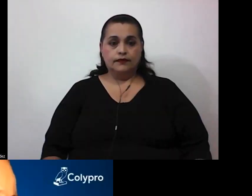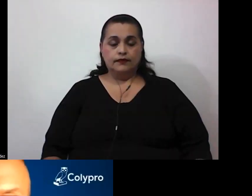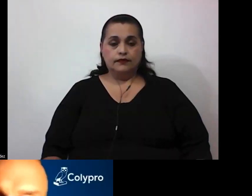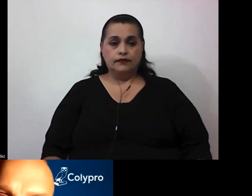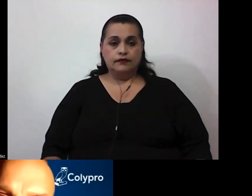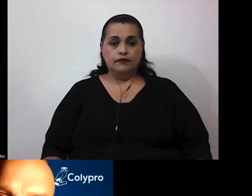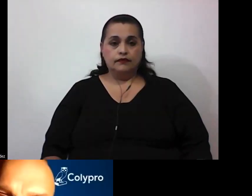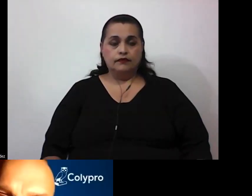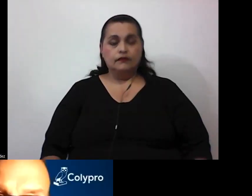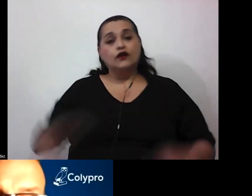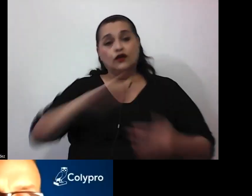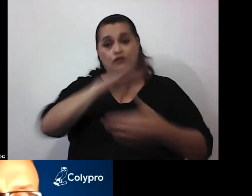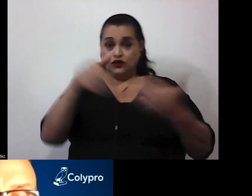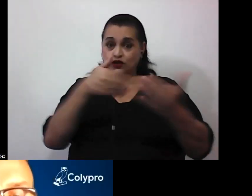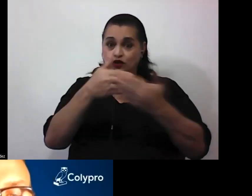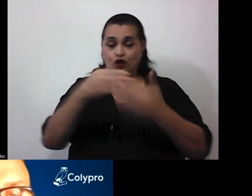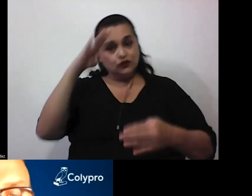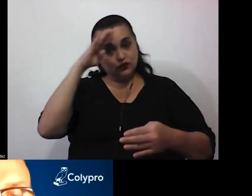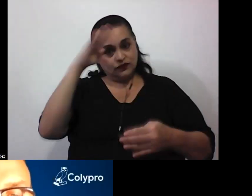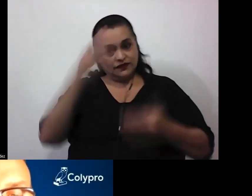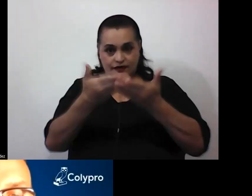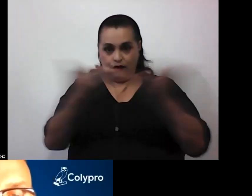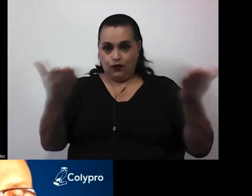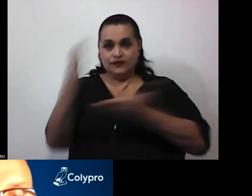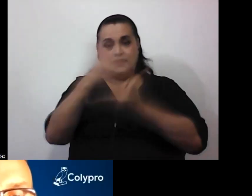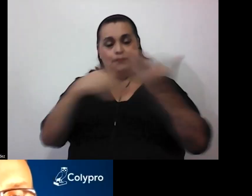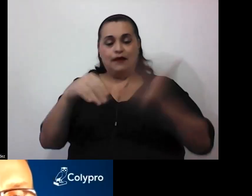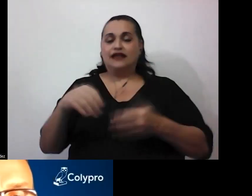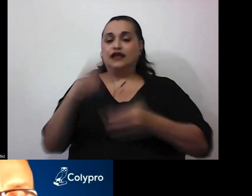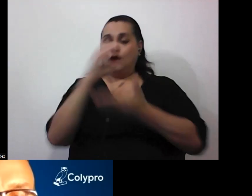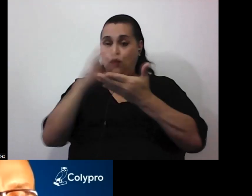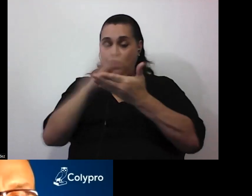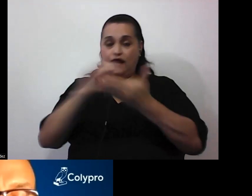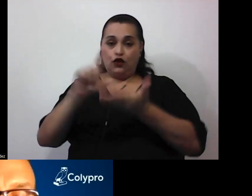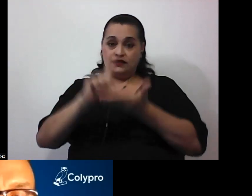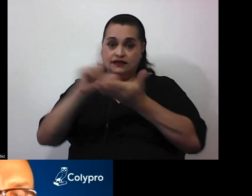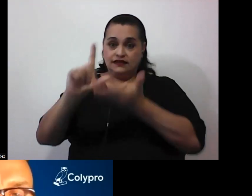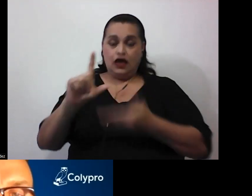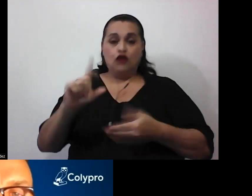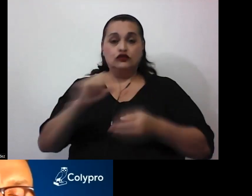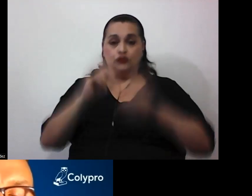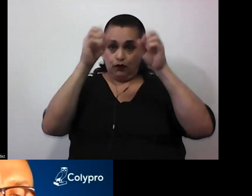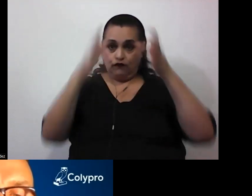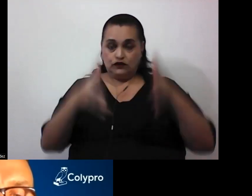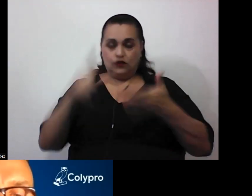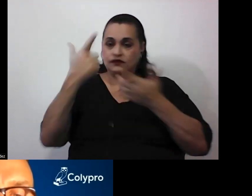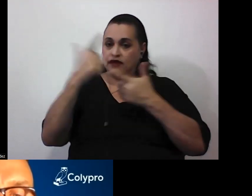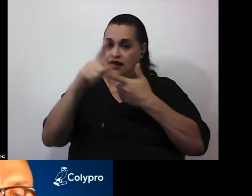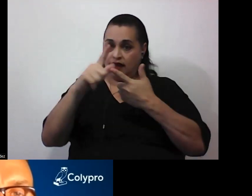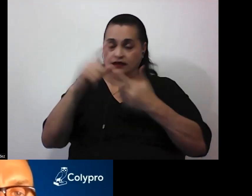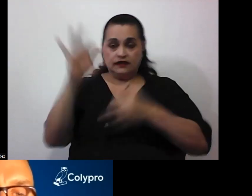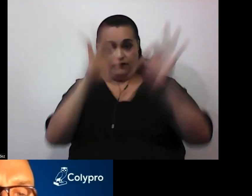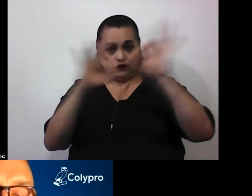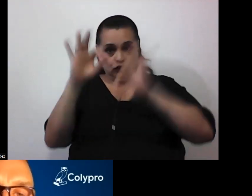Reciban un cordial saludo de parte del Colegio de Licenciados y Profesores en Letras, Filosofía,